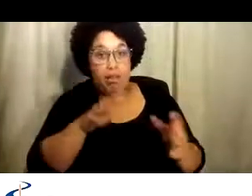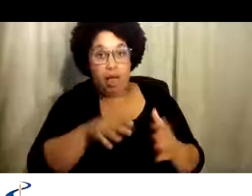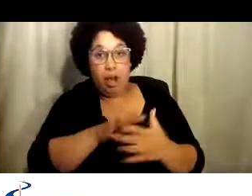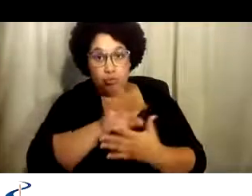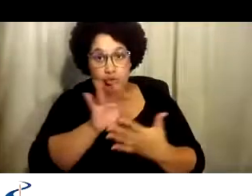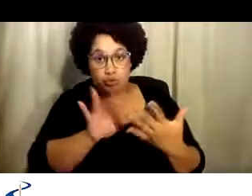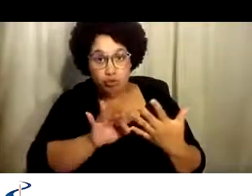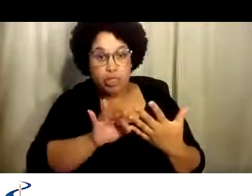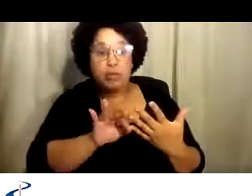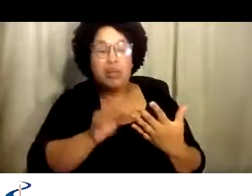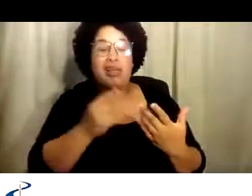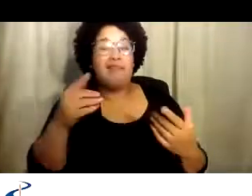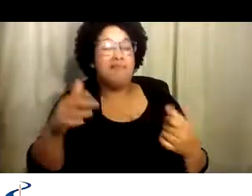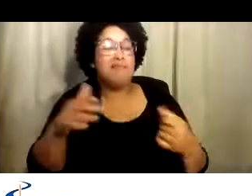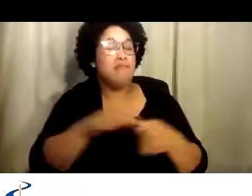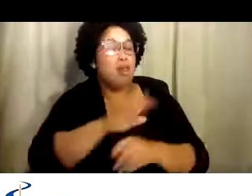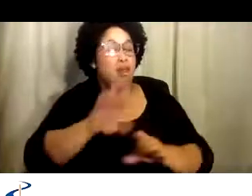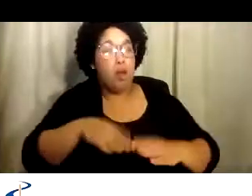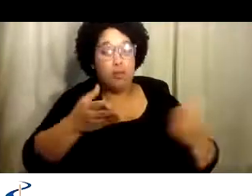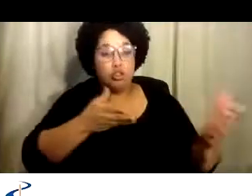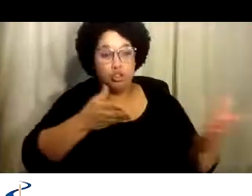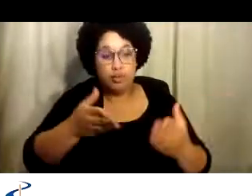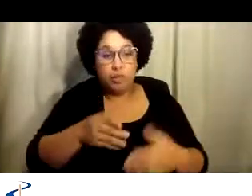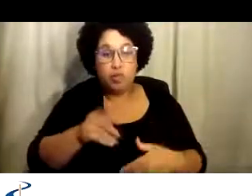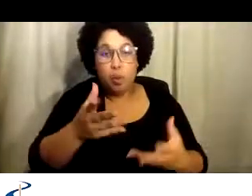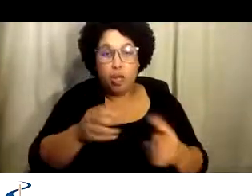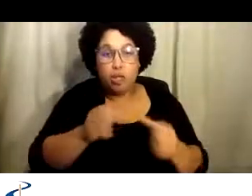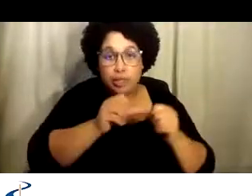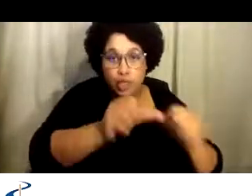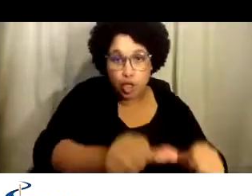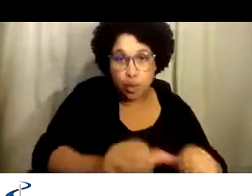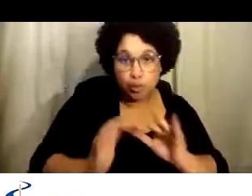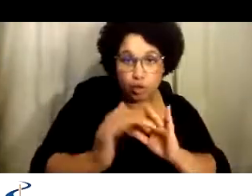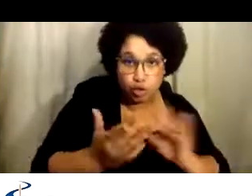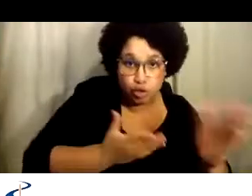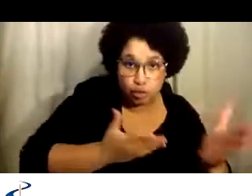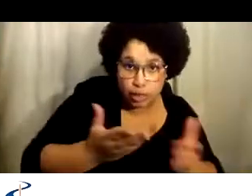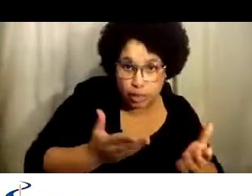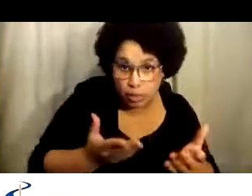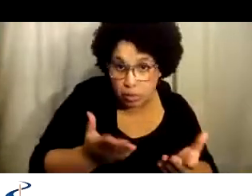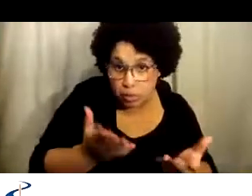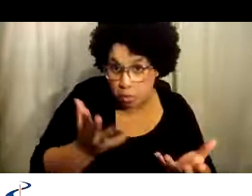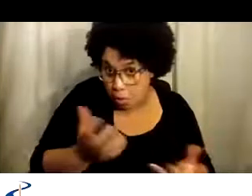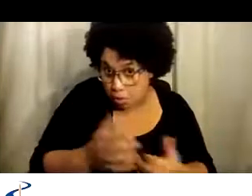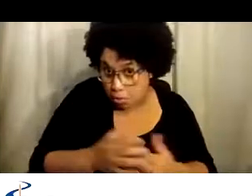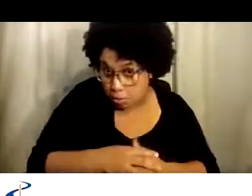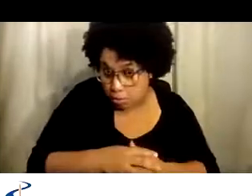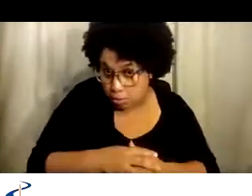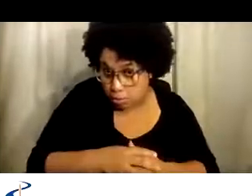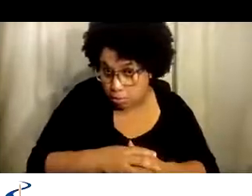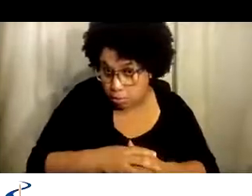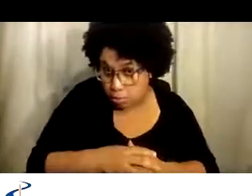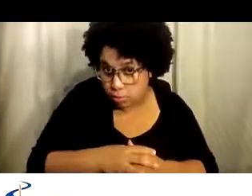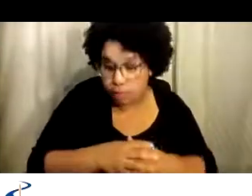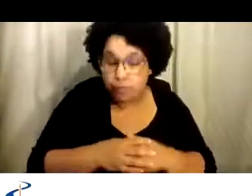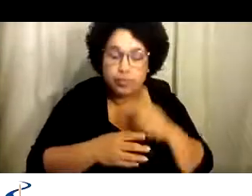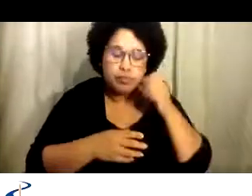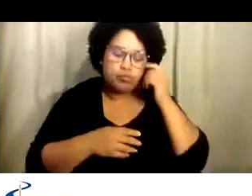Ya que se te dé la elección, cuando volvamos a abrir los servicios, ¿te gustaría continuar a ti con servicios remotos?